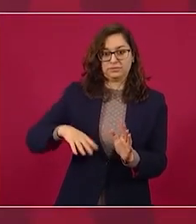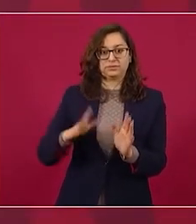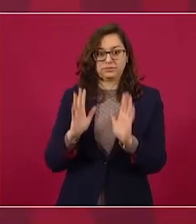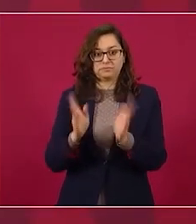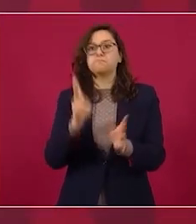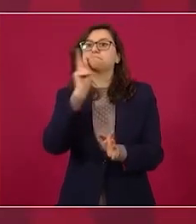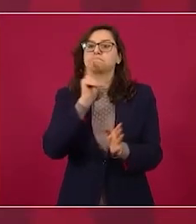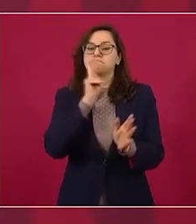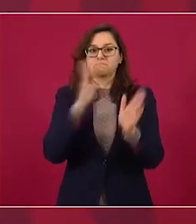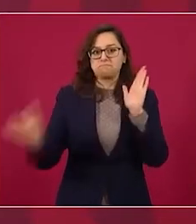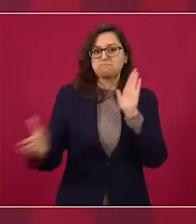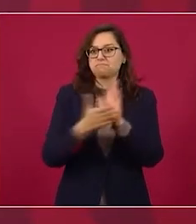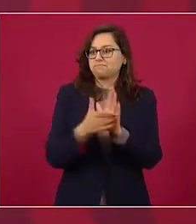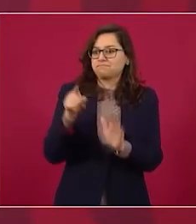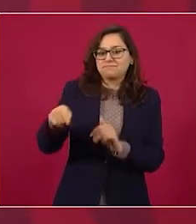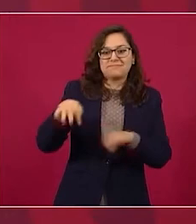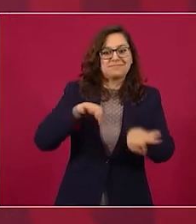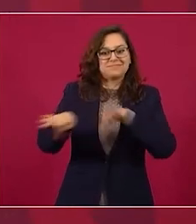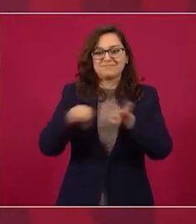puede probar